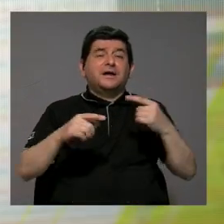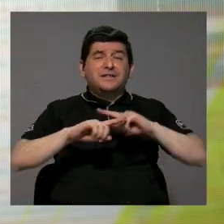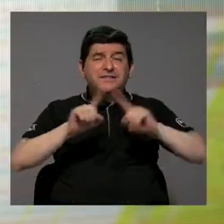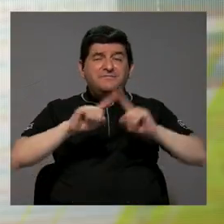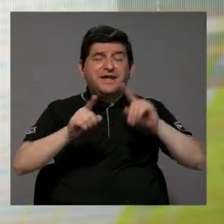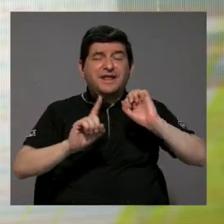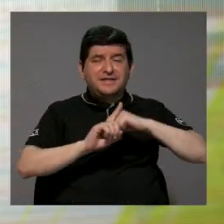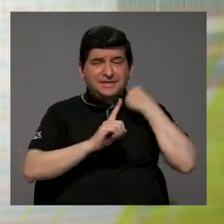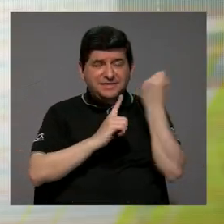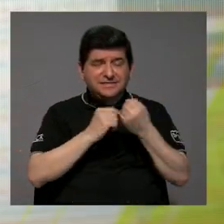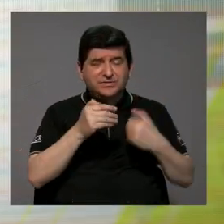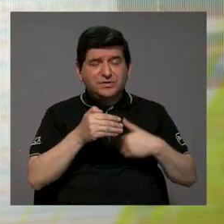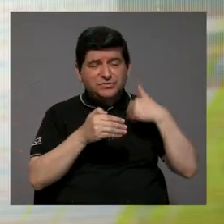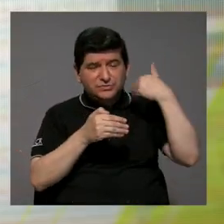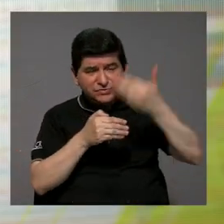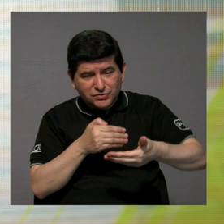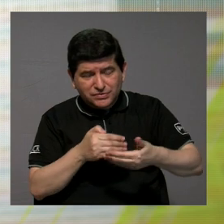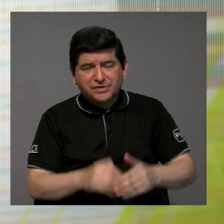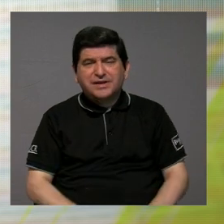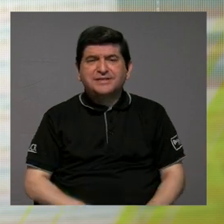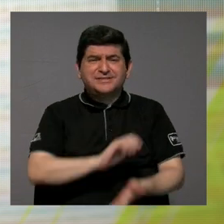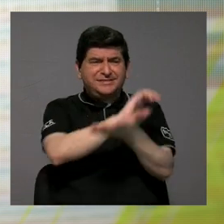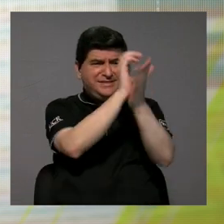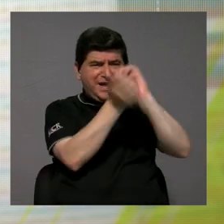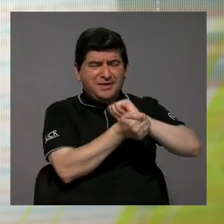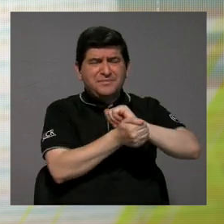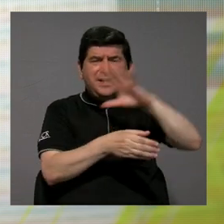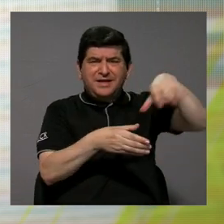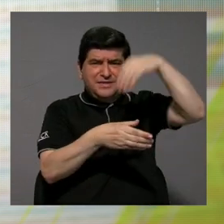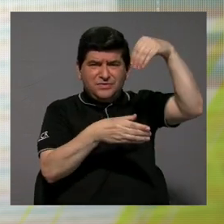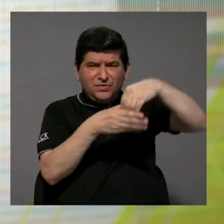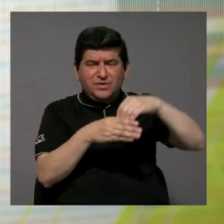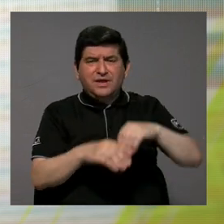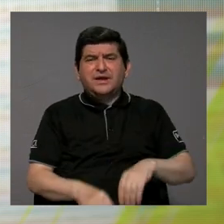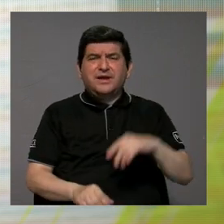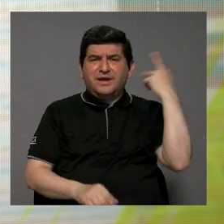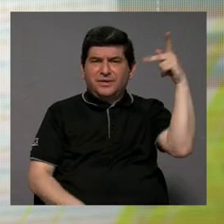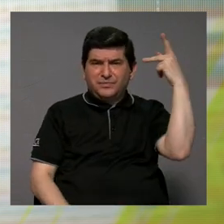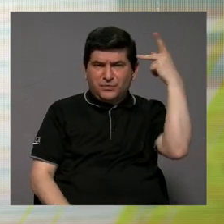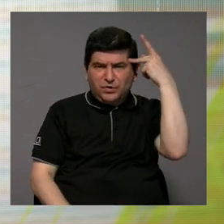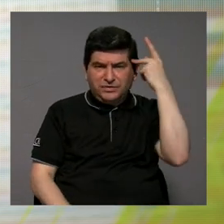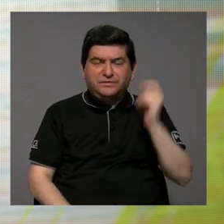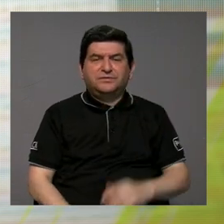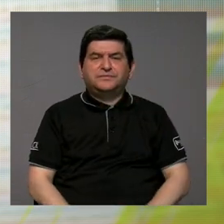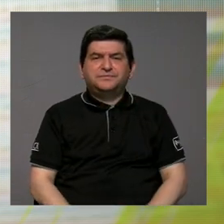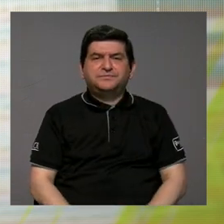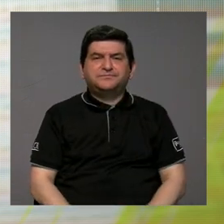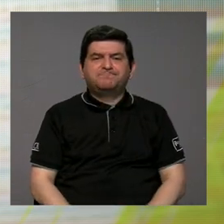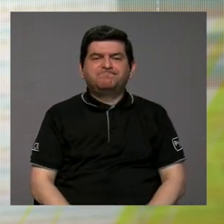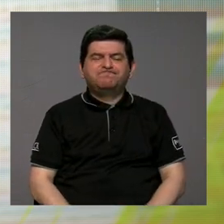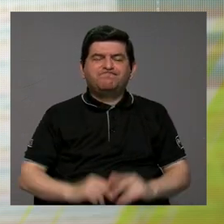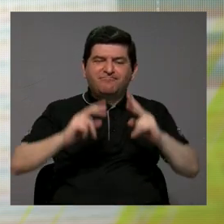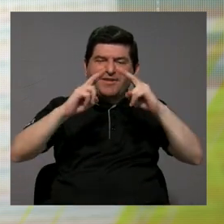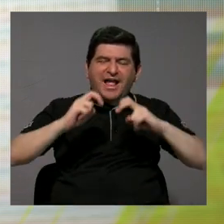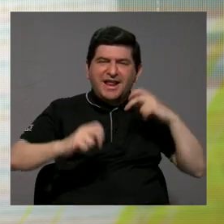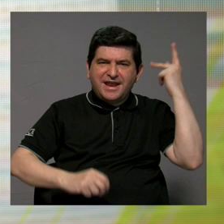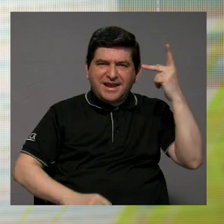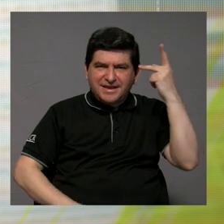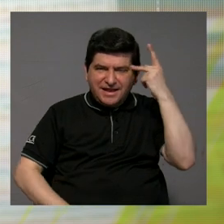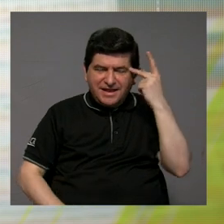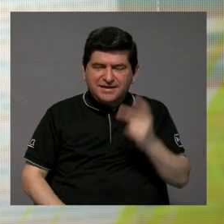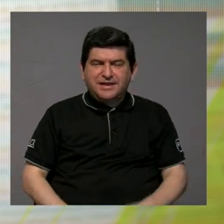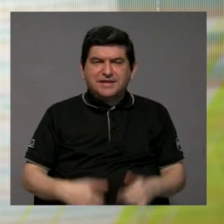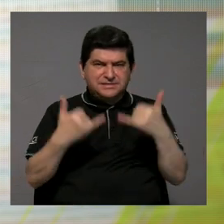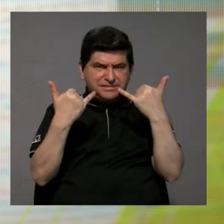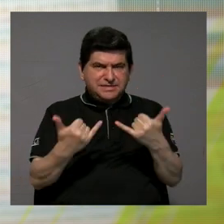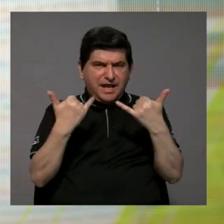pasado debajo del puente desde entonces, mucho ha cambiado en el contexto político. De alguna forma, la lectura política de